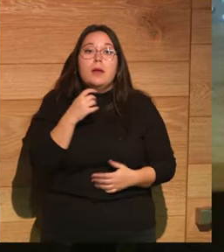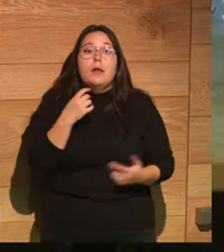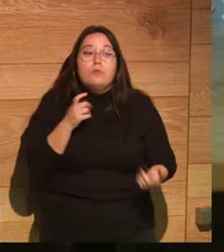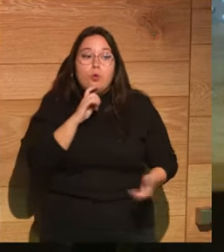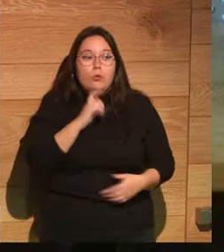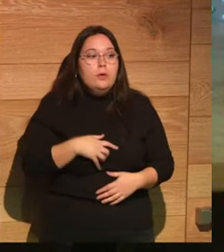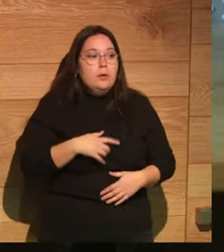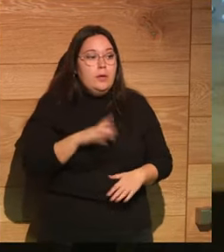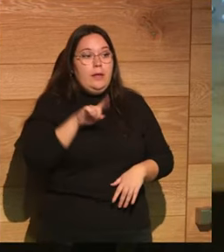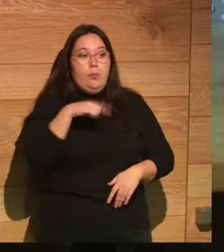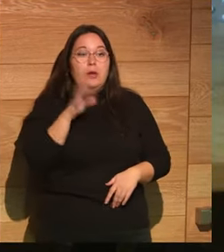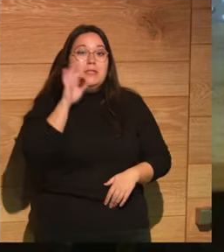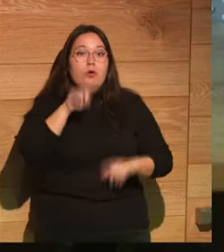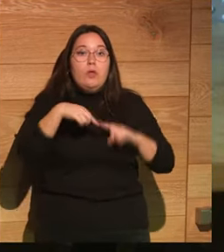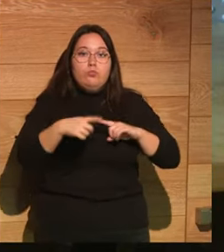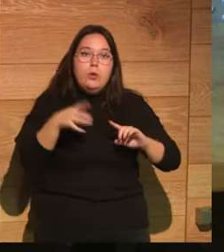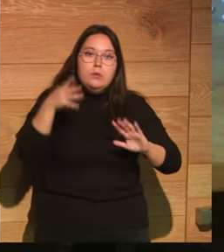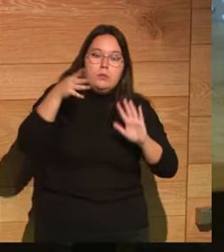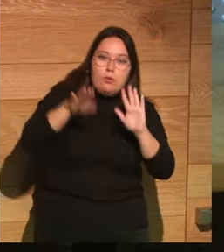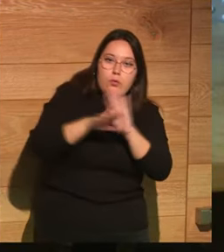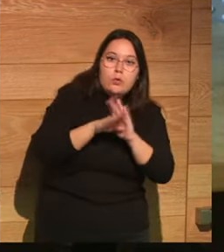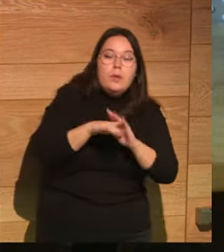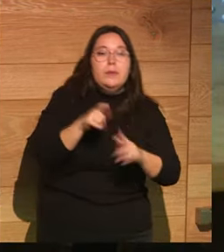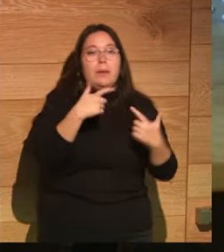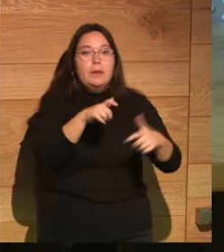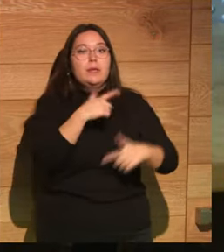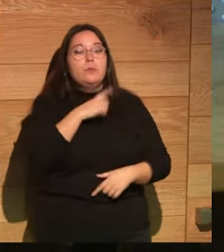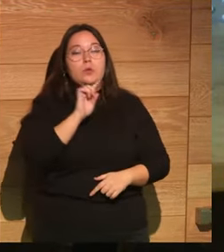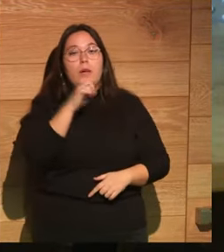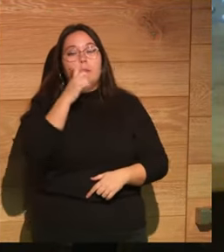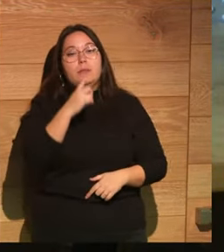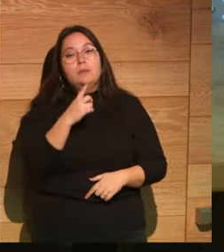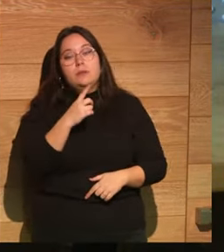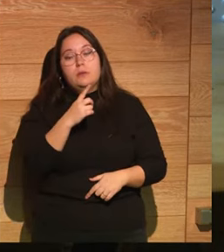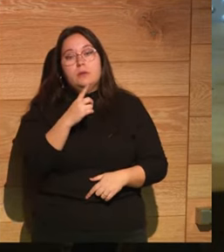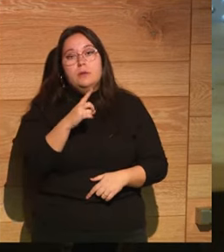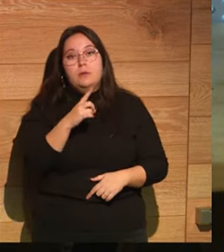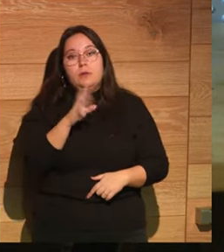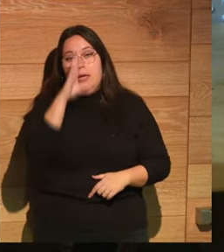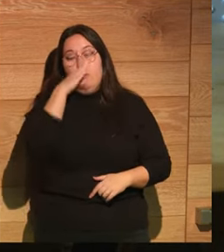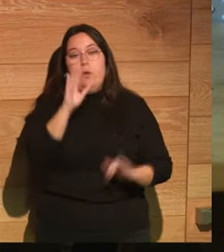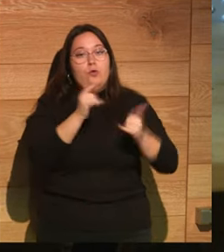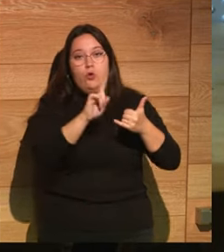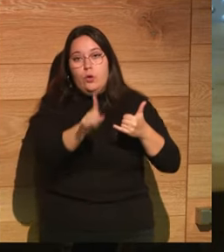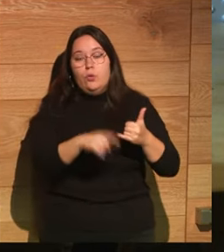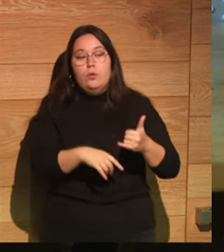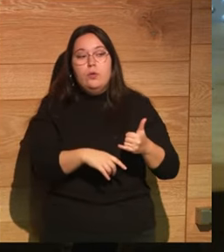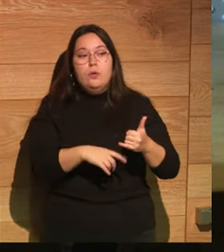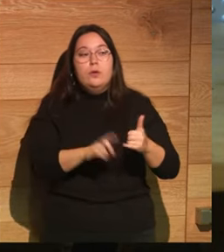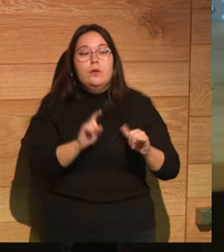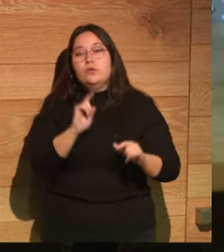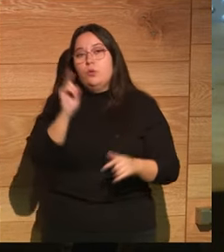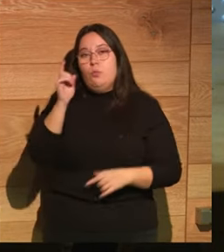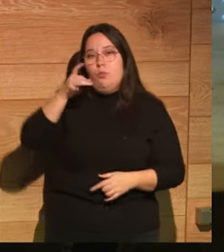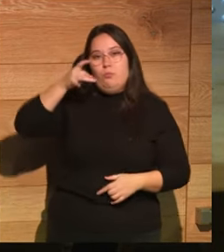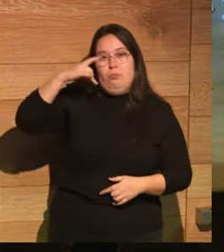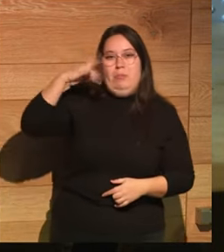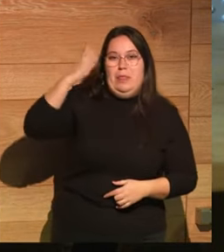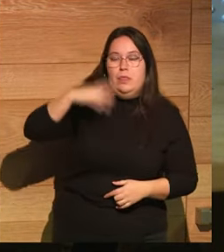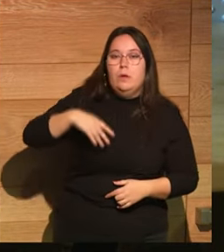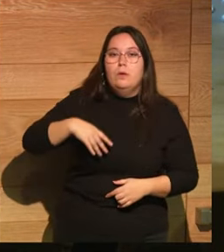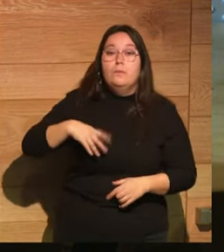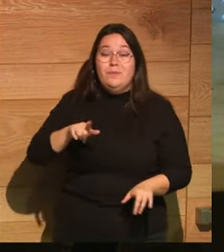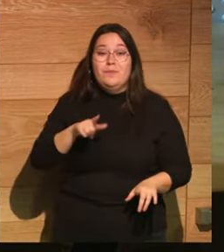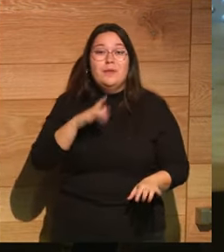y cómo pervive medio siglo después a mí la parte que más me gusta de lo de el hombre no llegó a la luna fue una invención